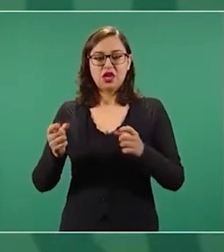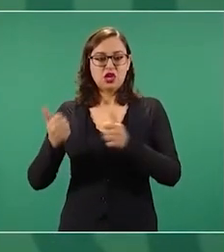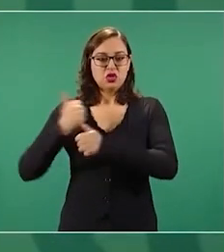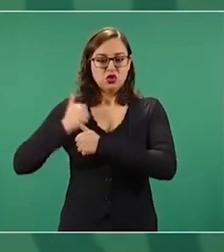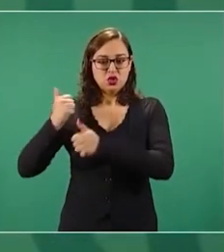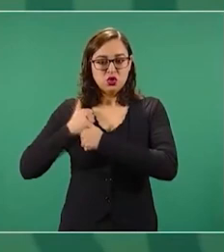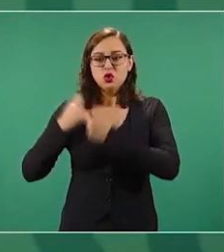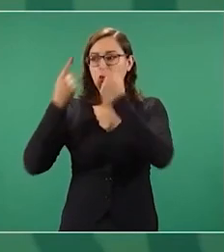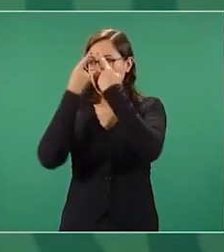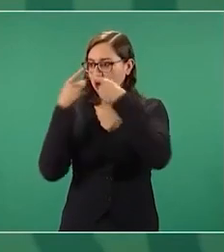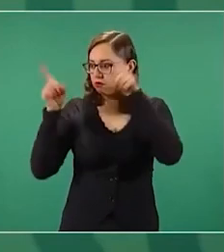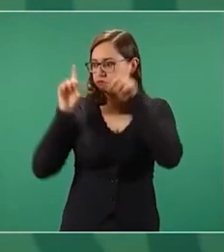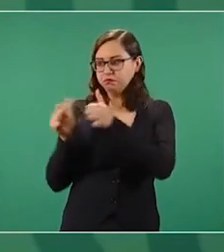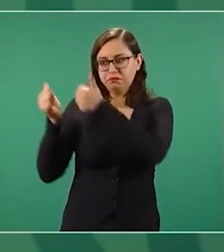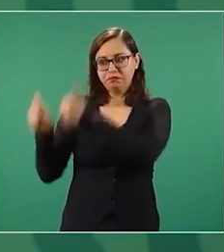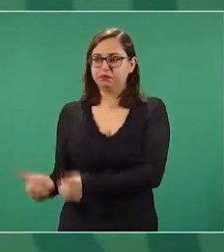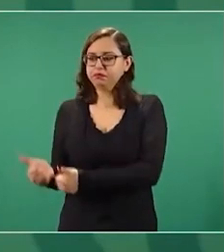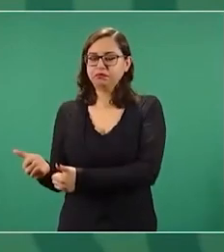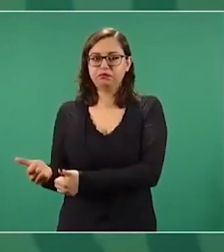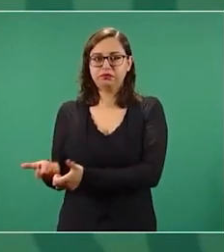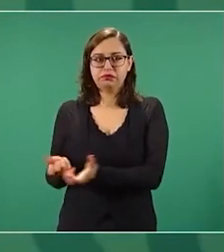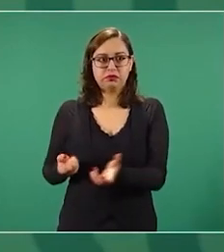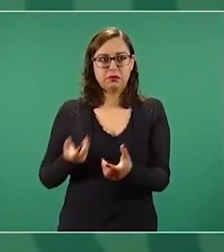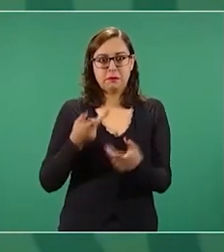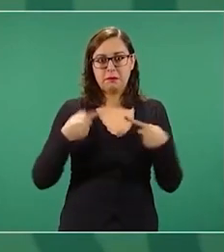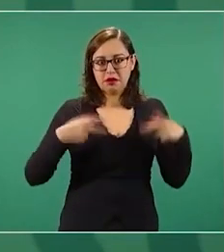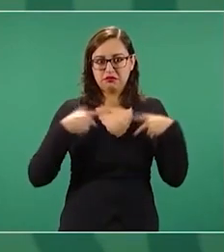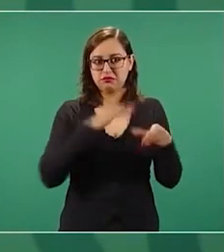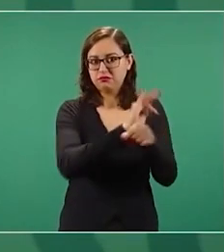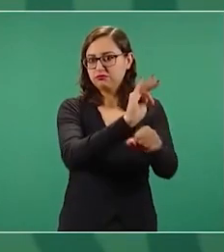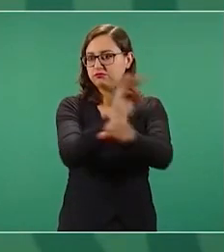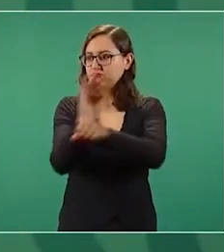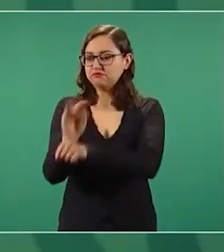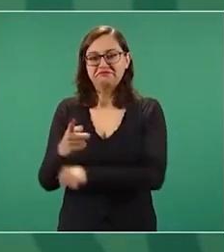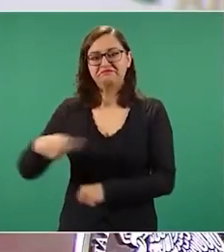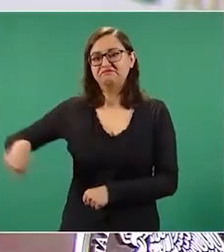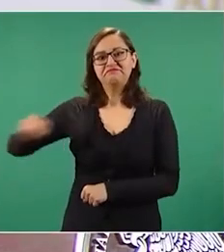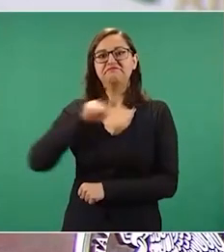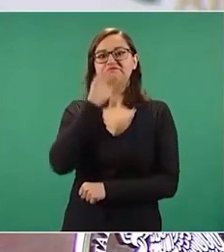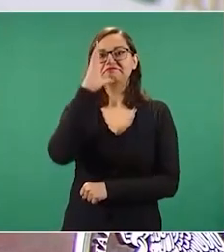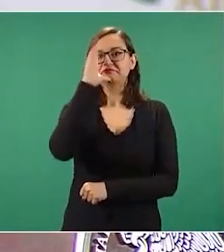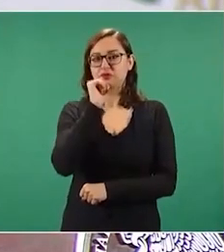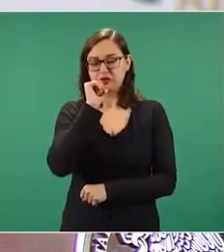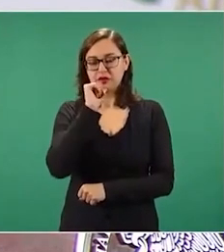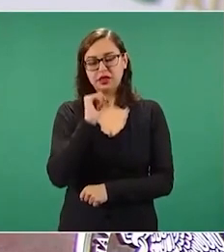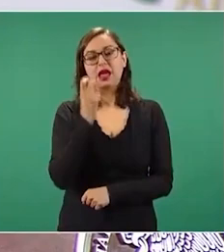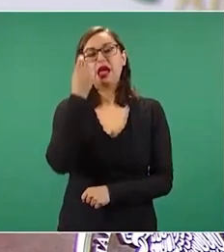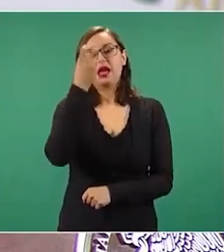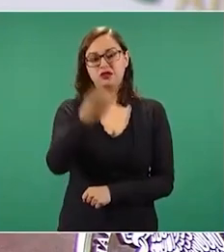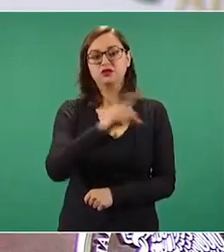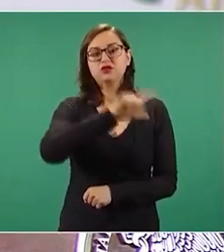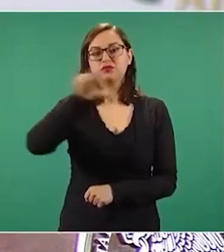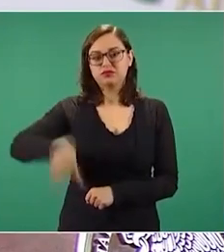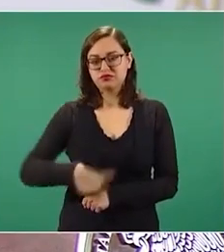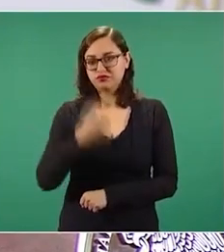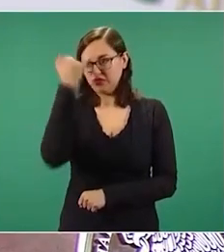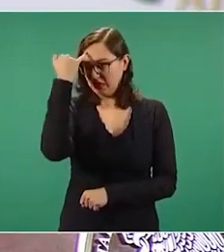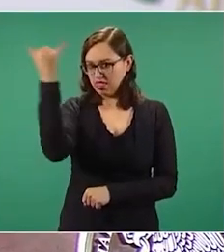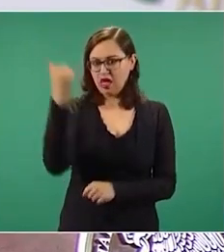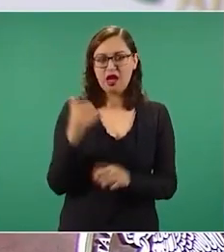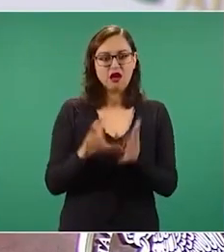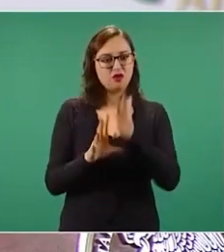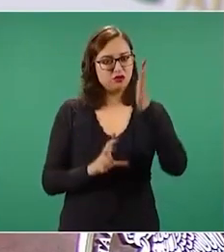en asuntos de seguridad pública entonces con esa reforma ya